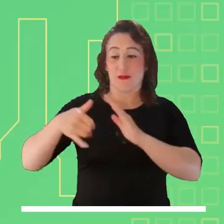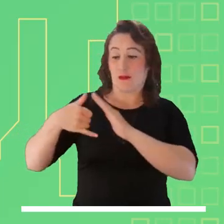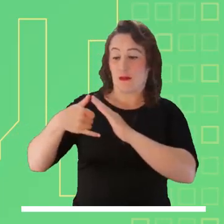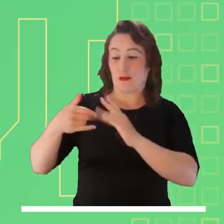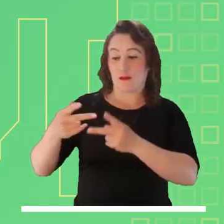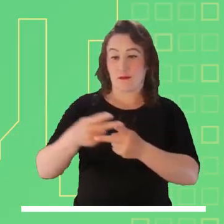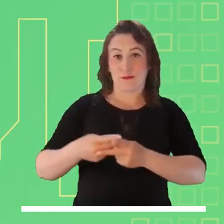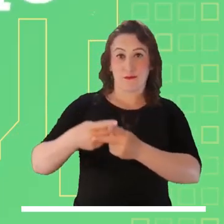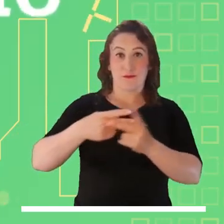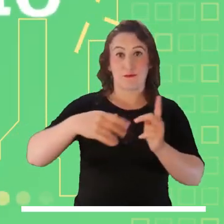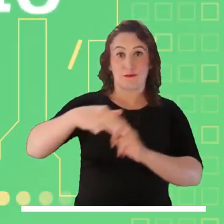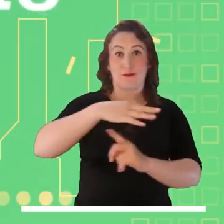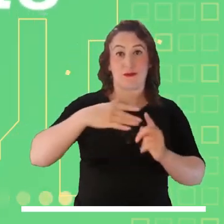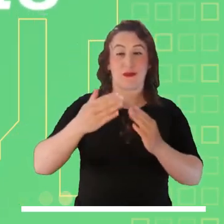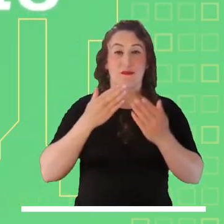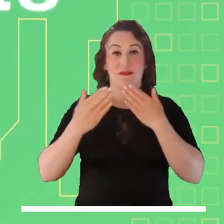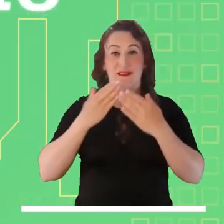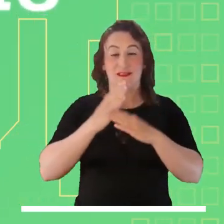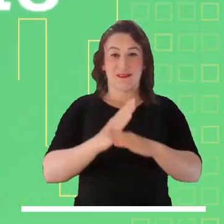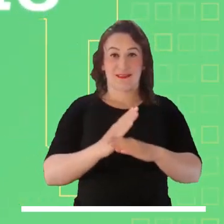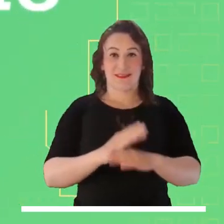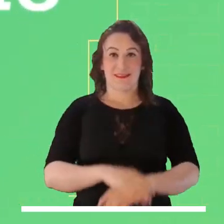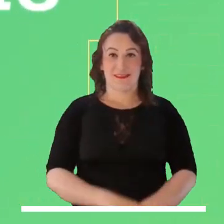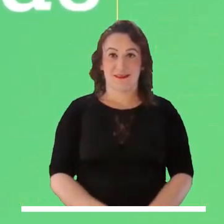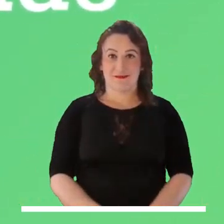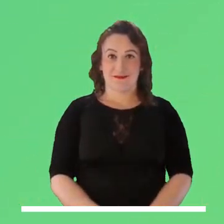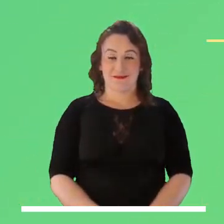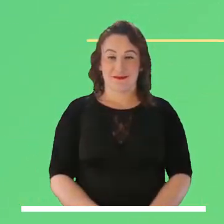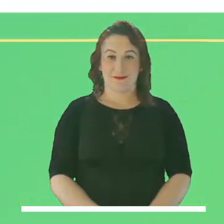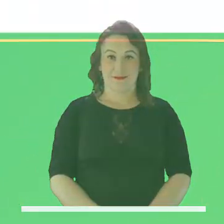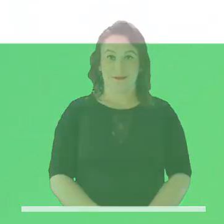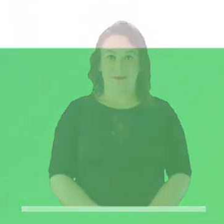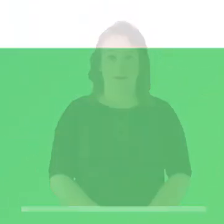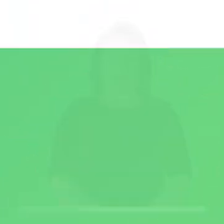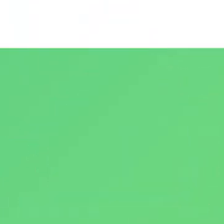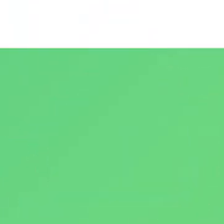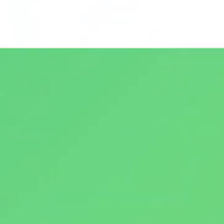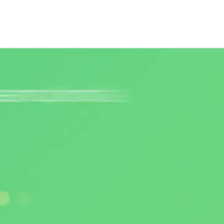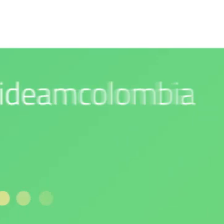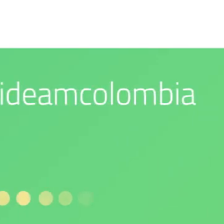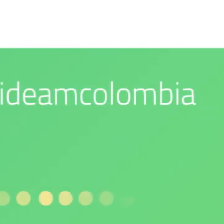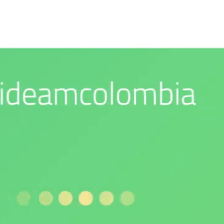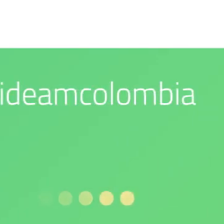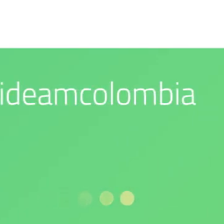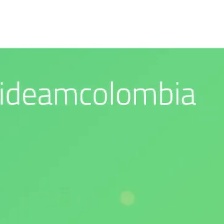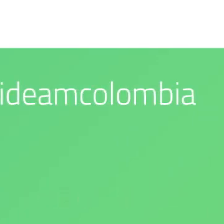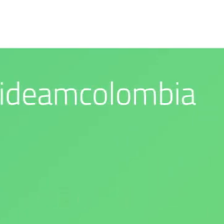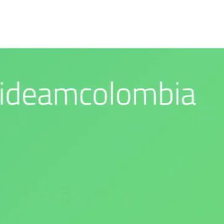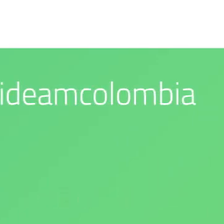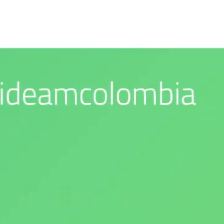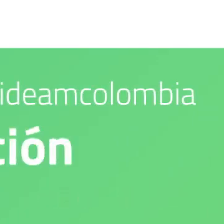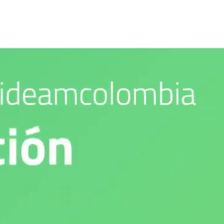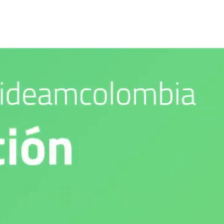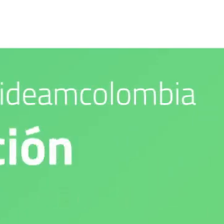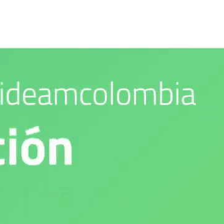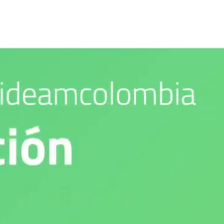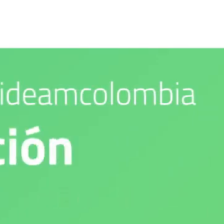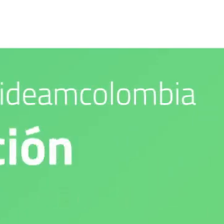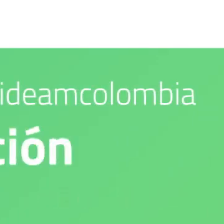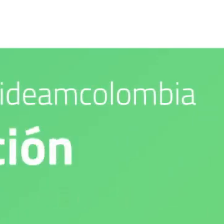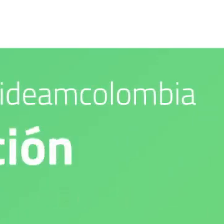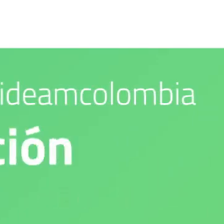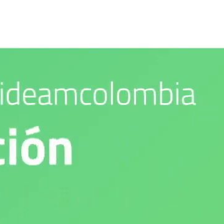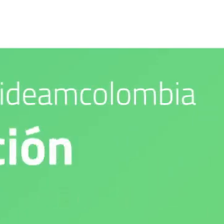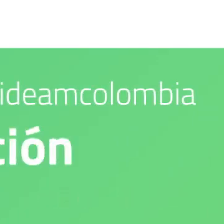Caribe. Síguenos en nuestras redes sociales. Nuestro compromiso es con el medio ambiente. IDEAM es confianza y